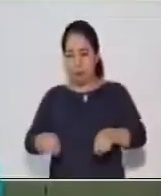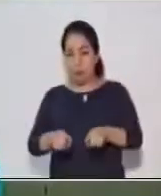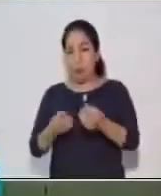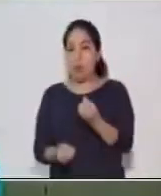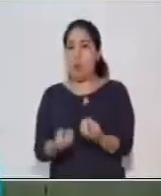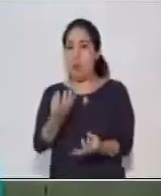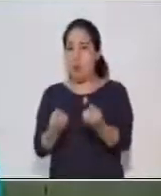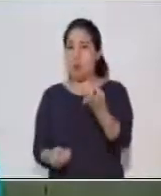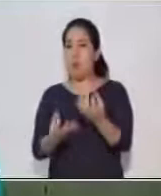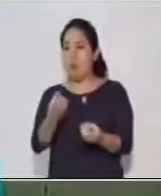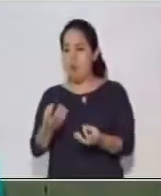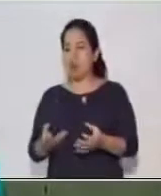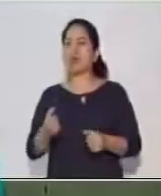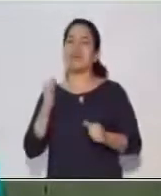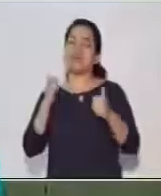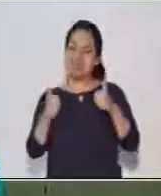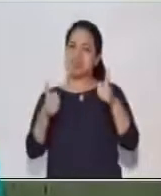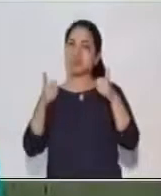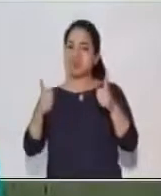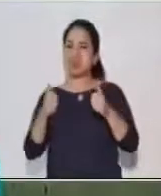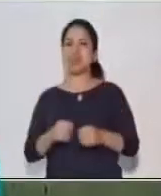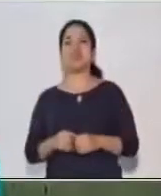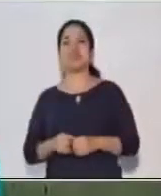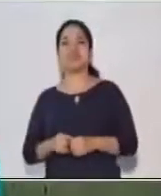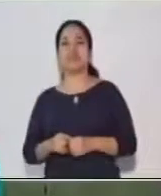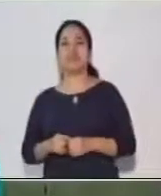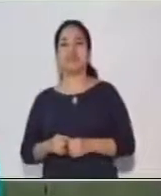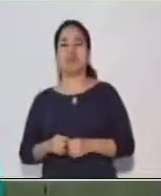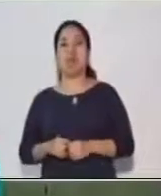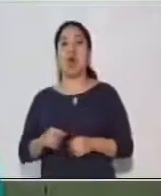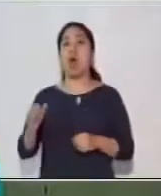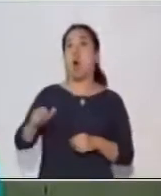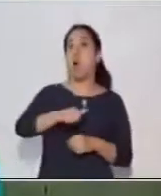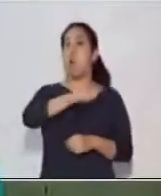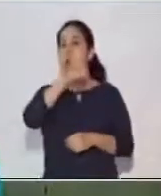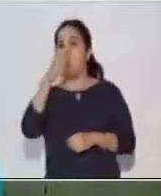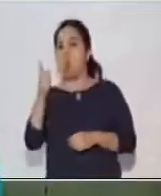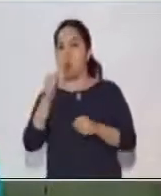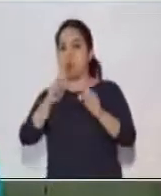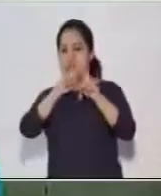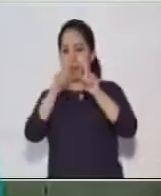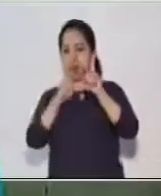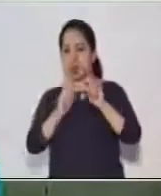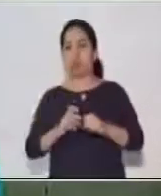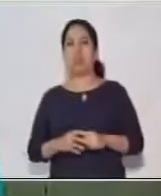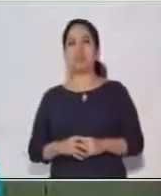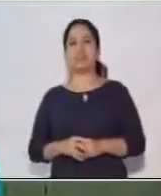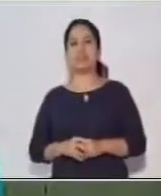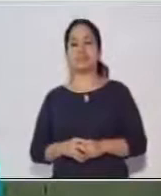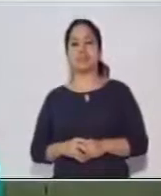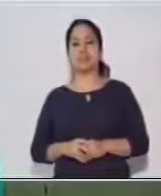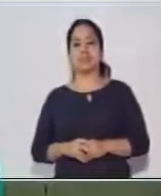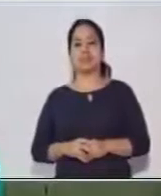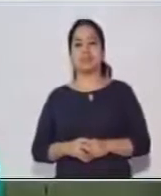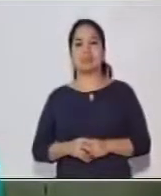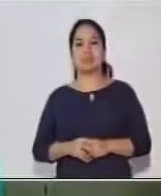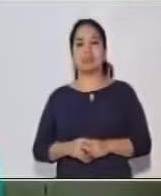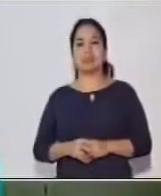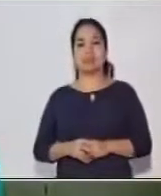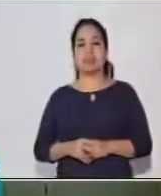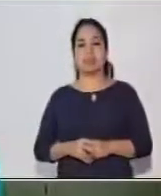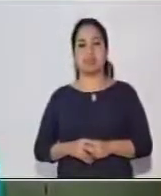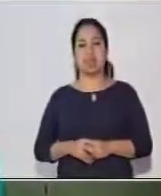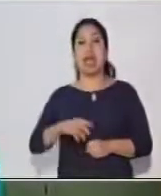bien, estás poniendo mucha atención. Muy bien, ahora te voy a hacer la última pregunta. Vamos a ver, dime,